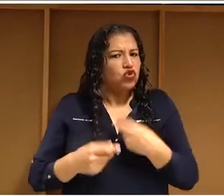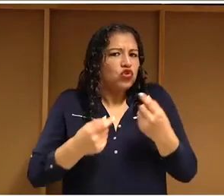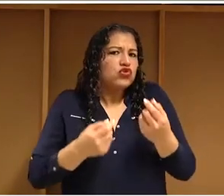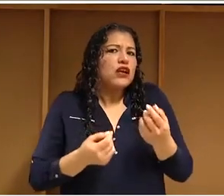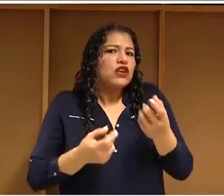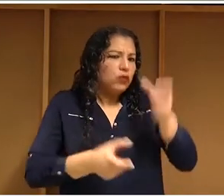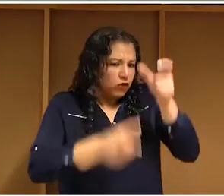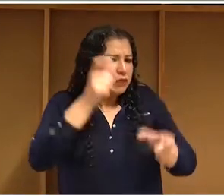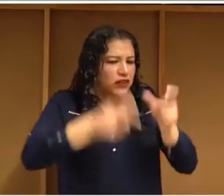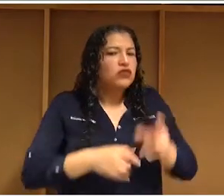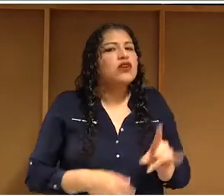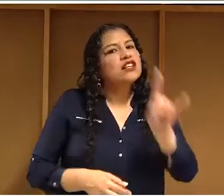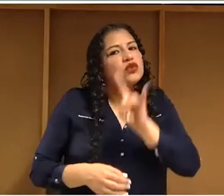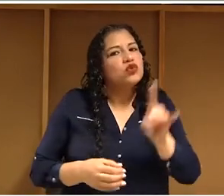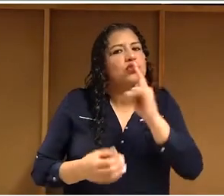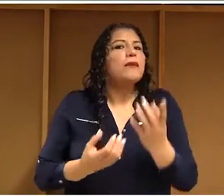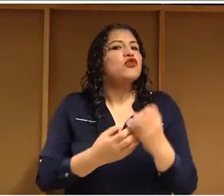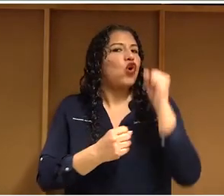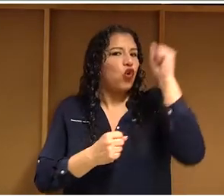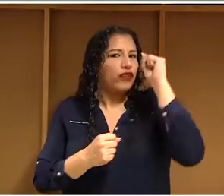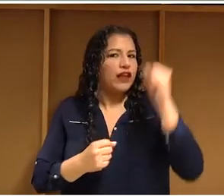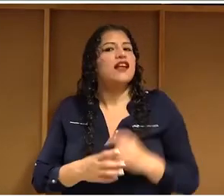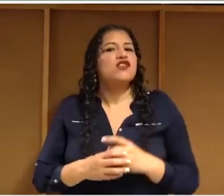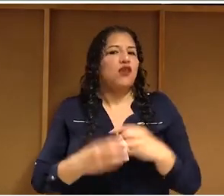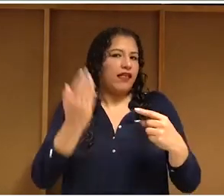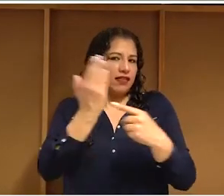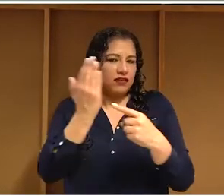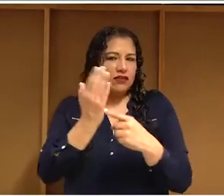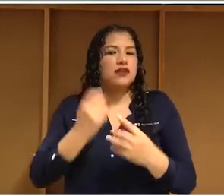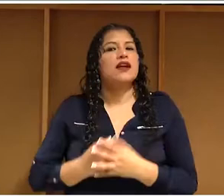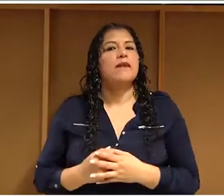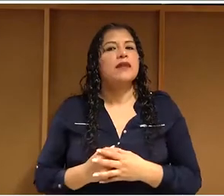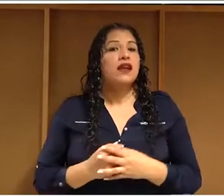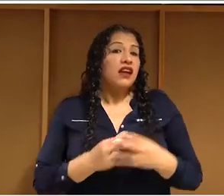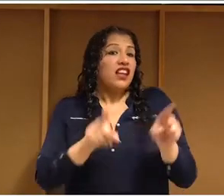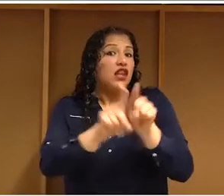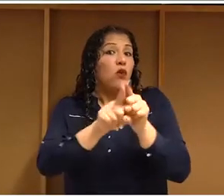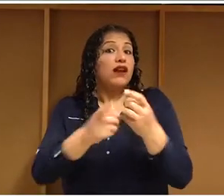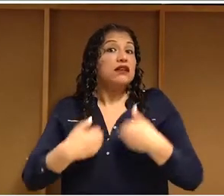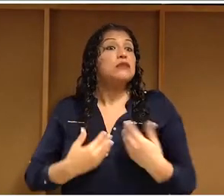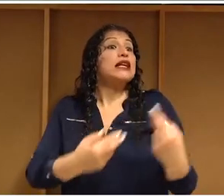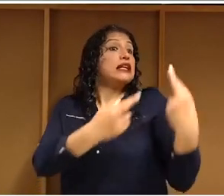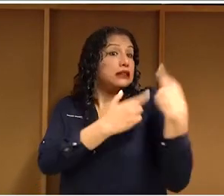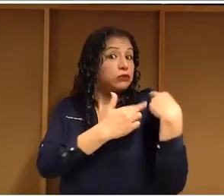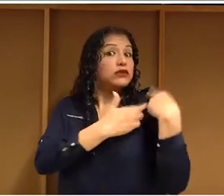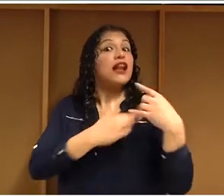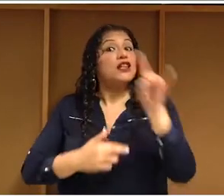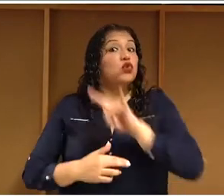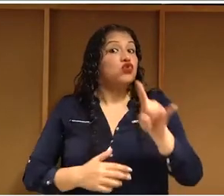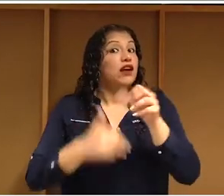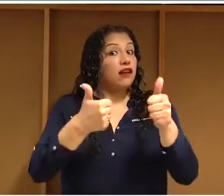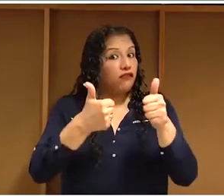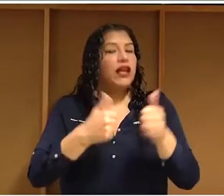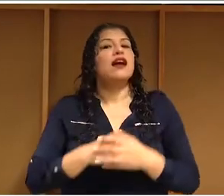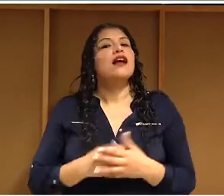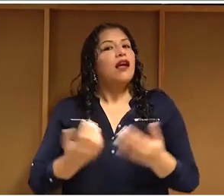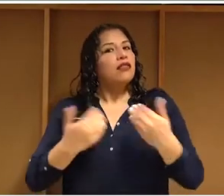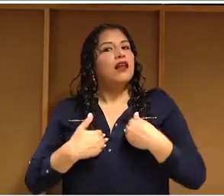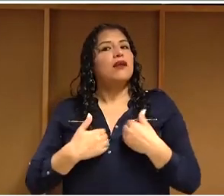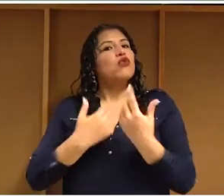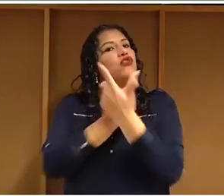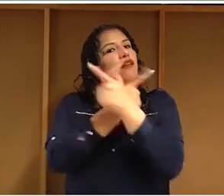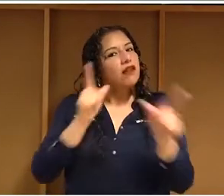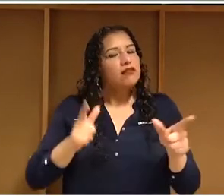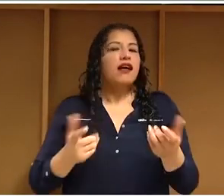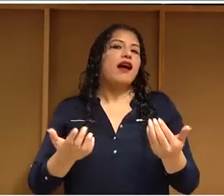este entorno digital. Lo que significa que tenemos derechos, tenemos deberes, tenemos libertades, tenemos potestades,